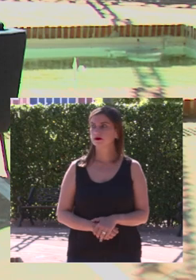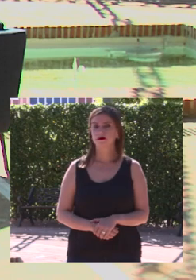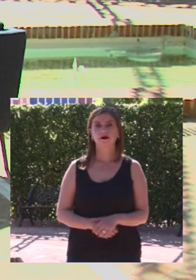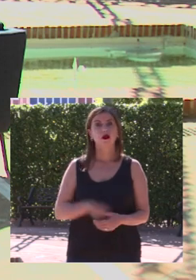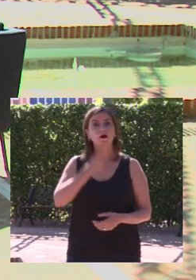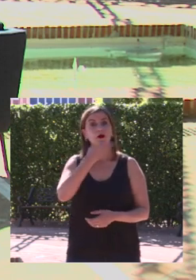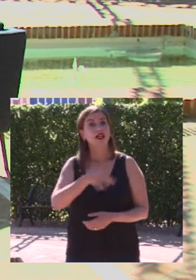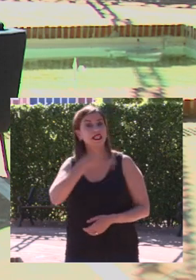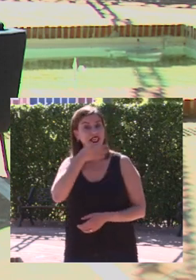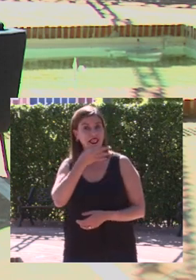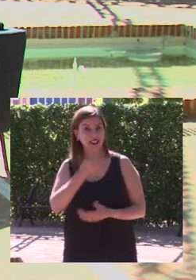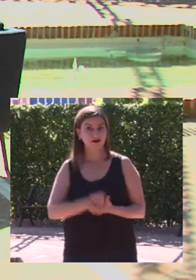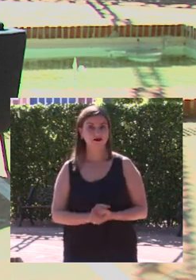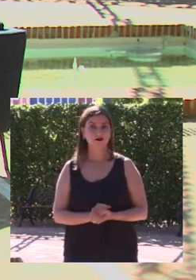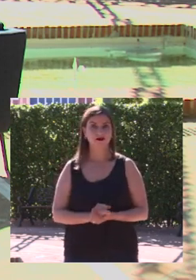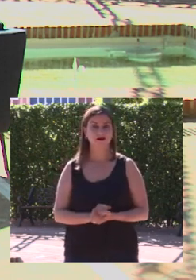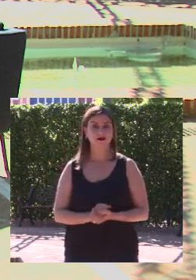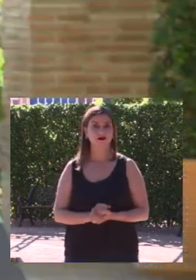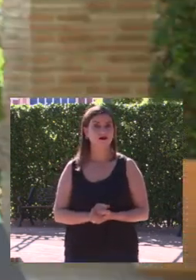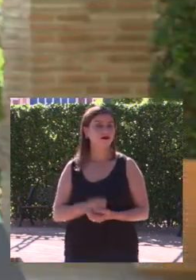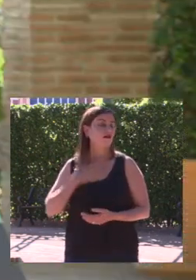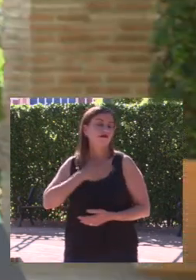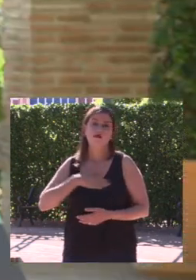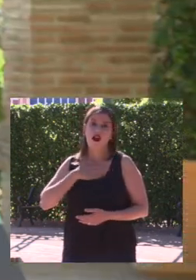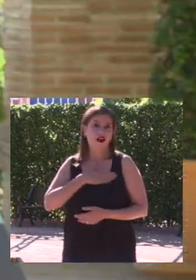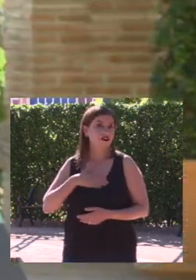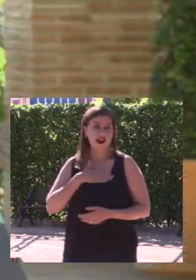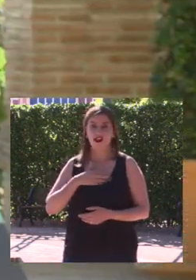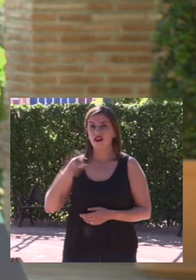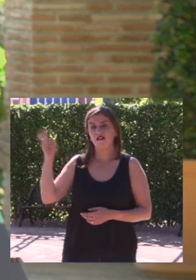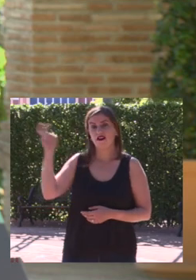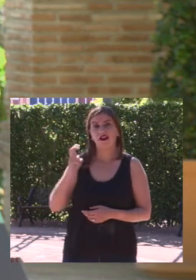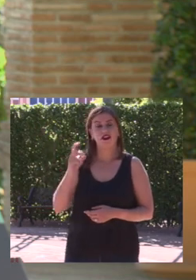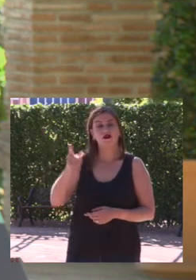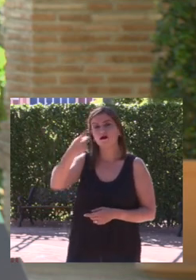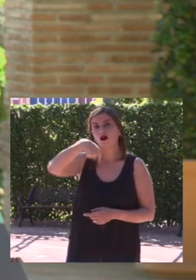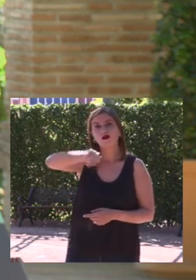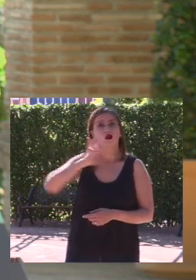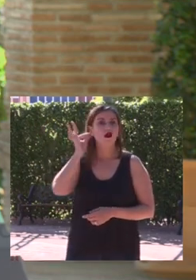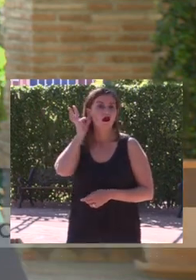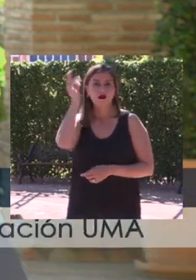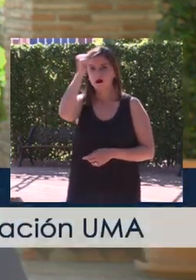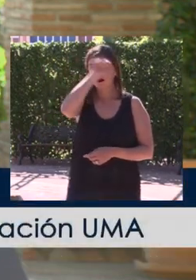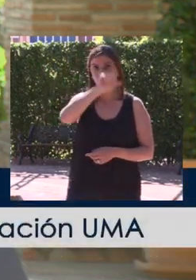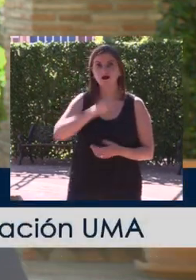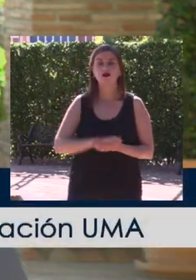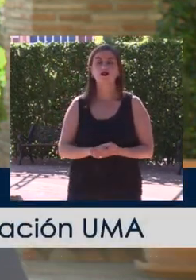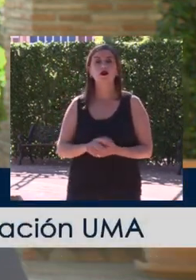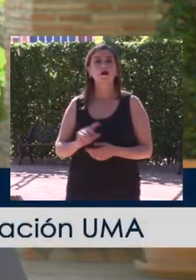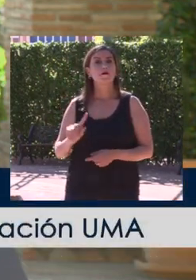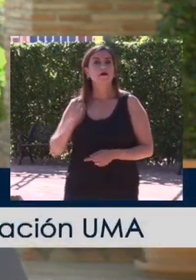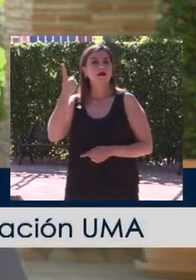Buenas tardes. Encantada de estar aquí con vosotros y vosotras. Bueno, voy a empezar por